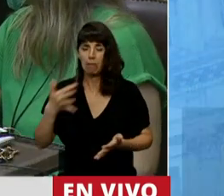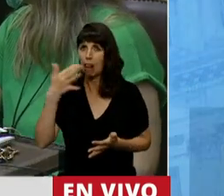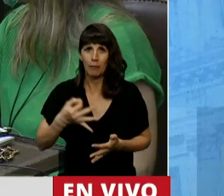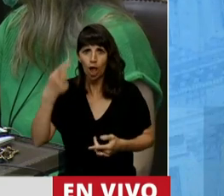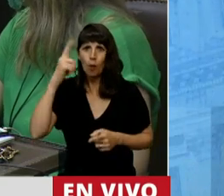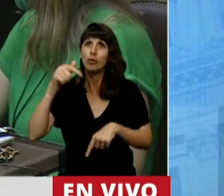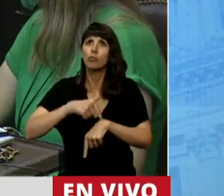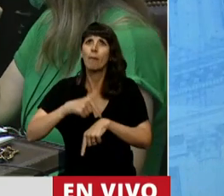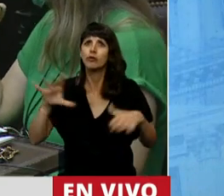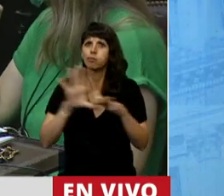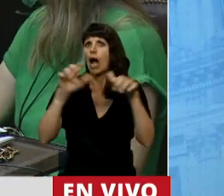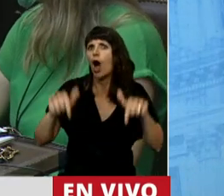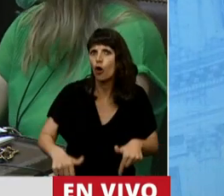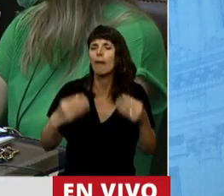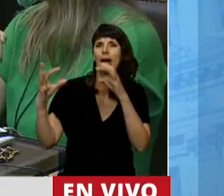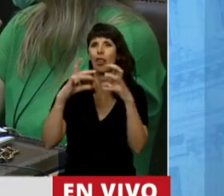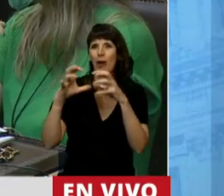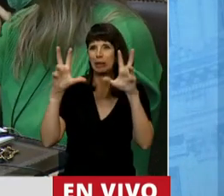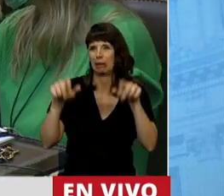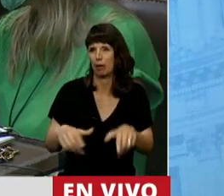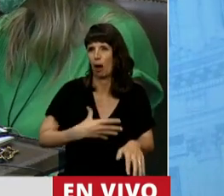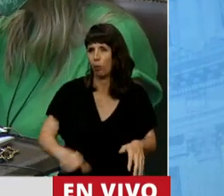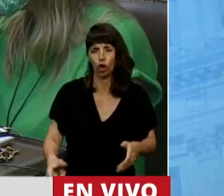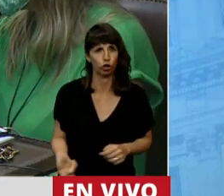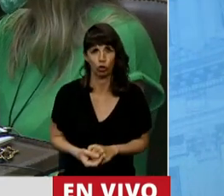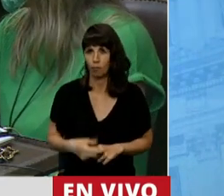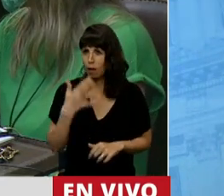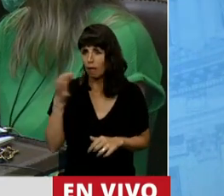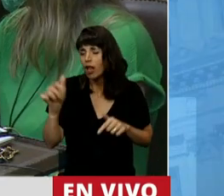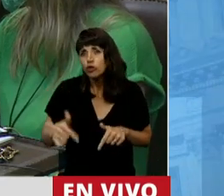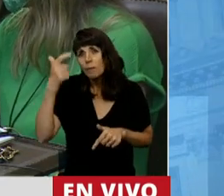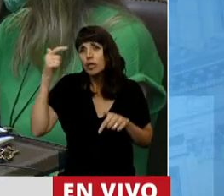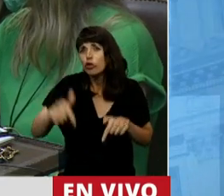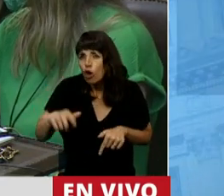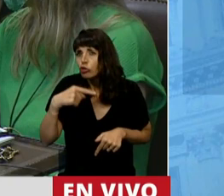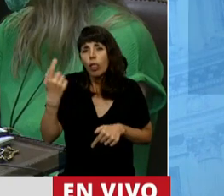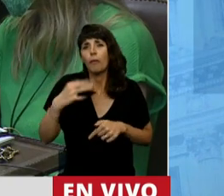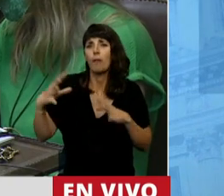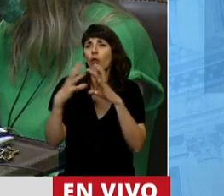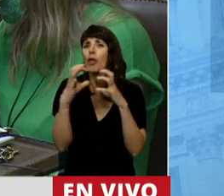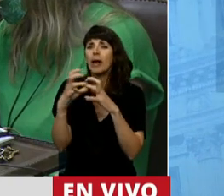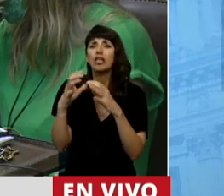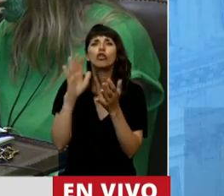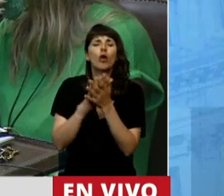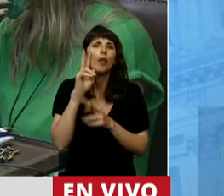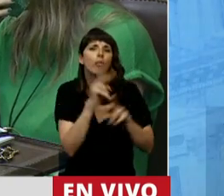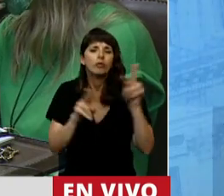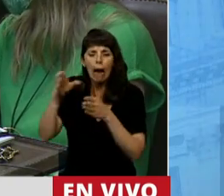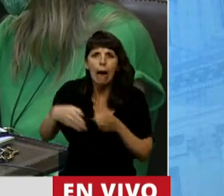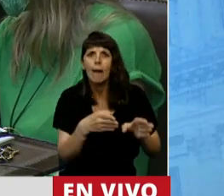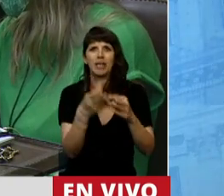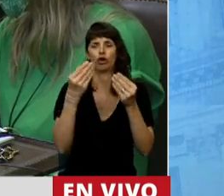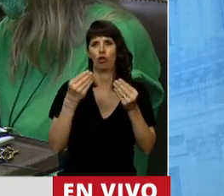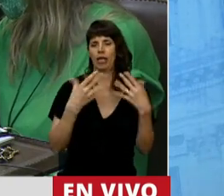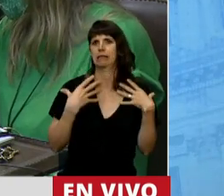En este momento deberíamos estar debatiendo y llegando a consensos sobre el rumbo sanitario y económico